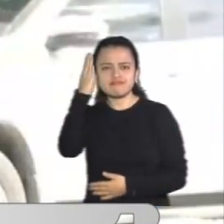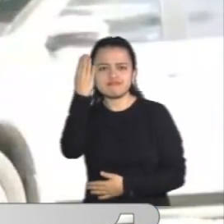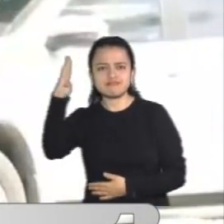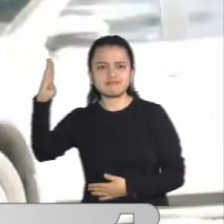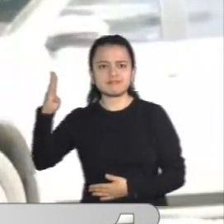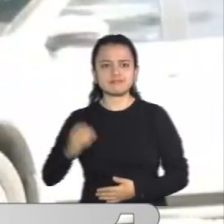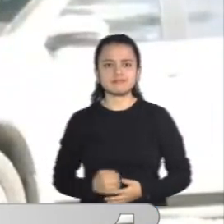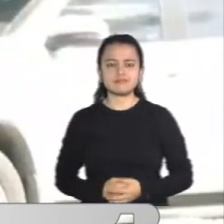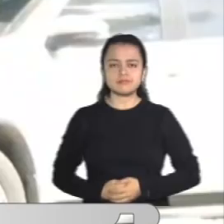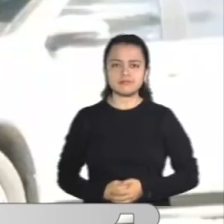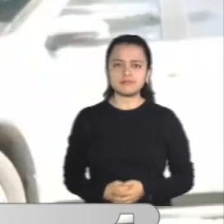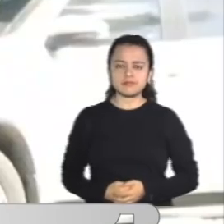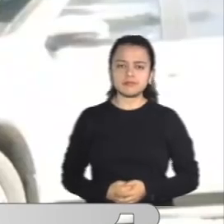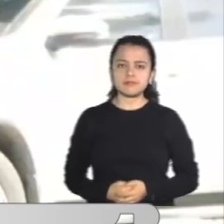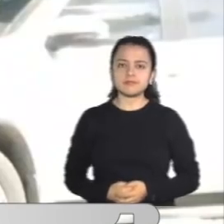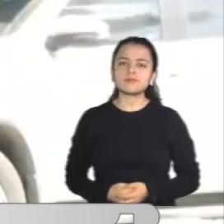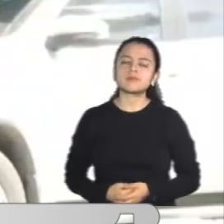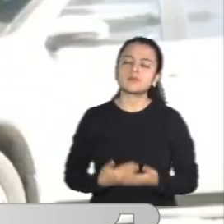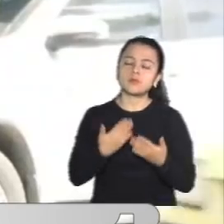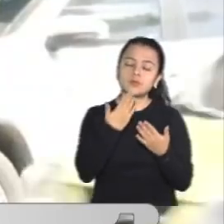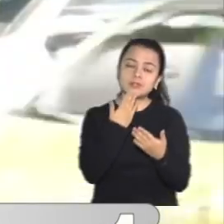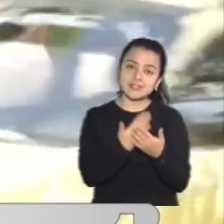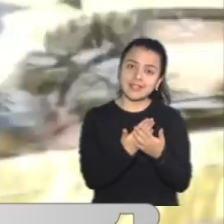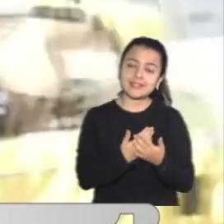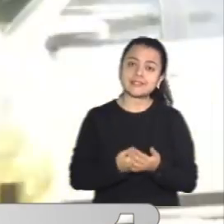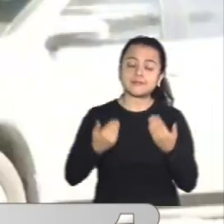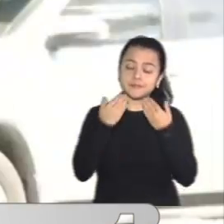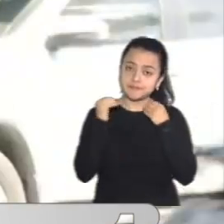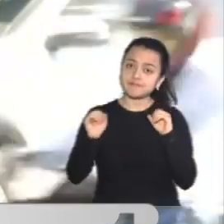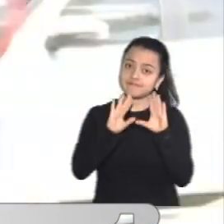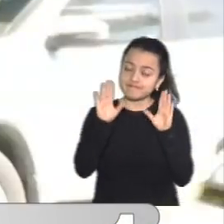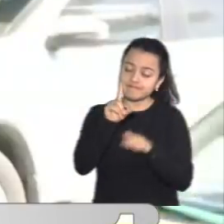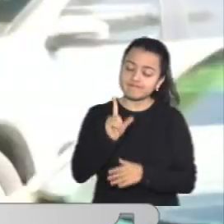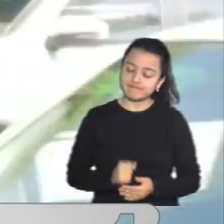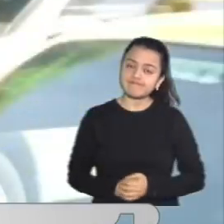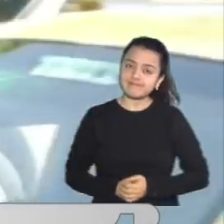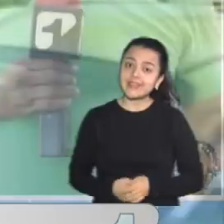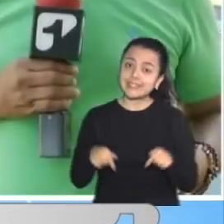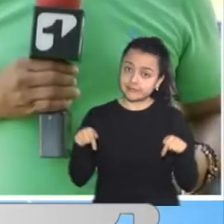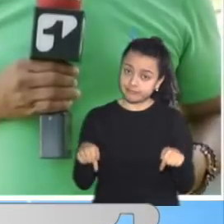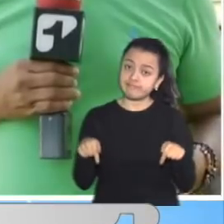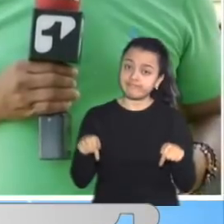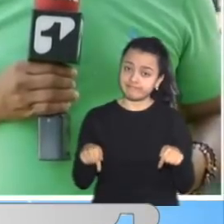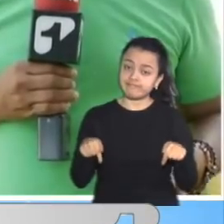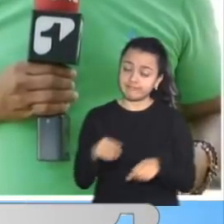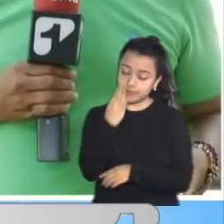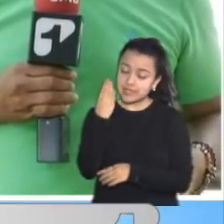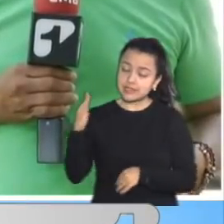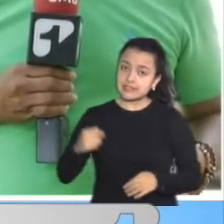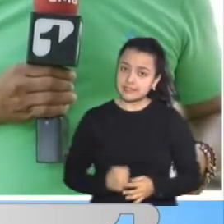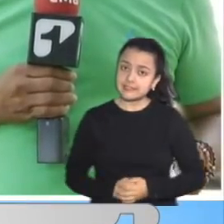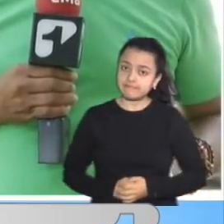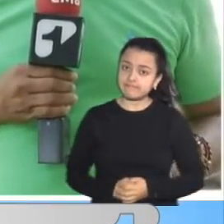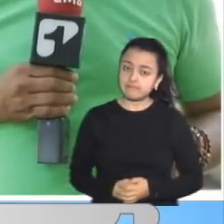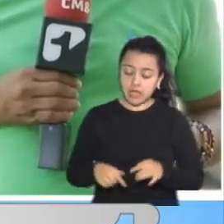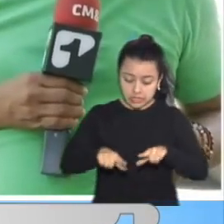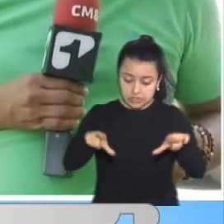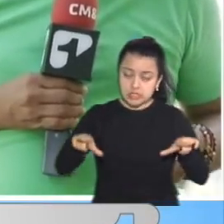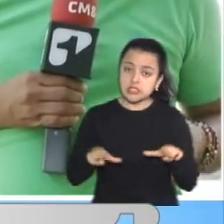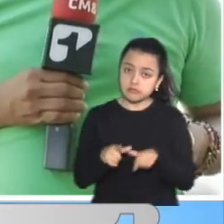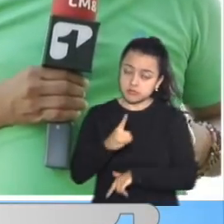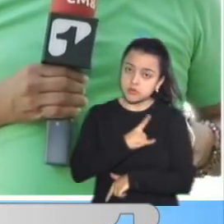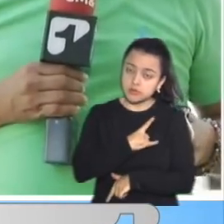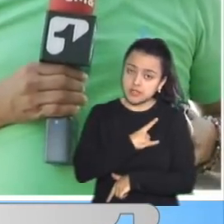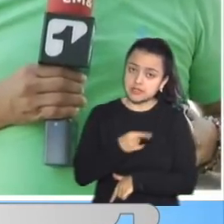Muchas gracias, Luisa. Muy buenos días. Aquí en Barranquilla, en estamentos universitarios como la Universidad del Atlántico y la